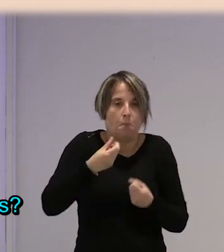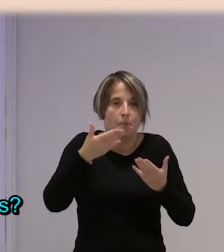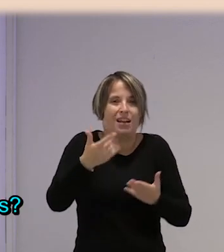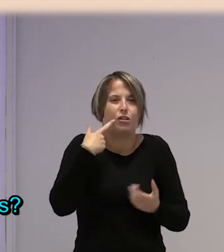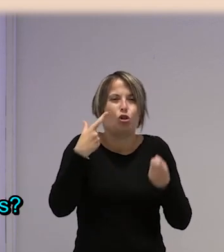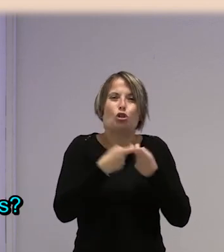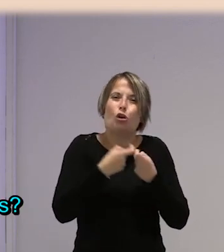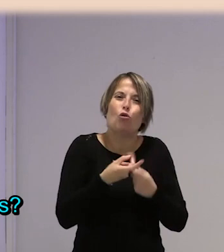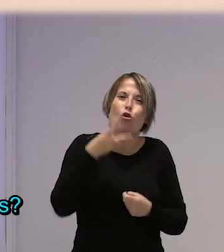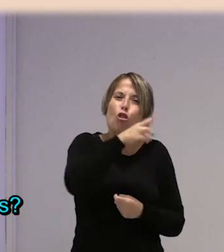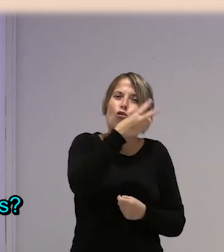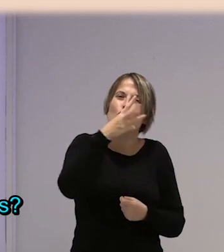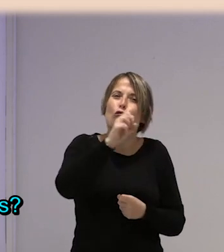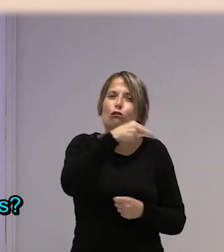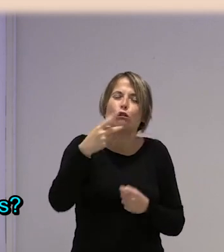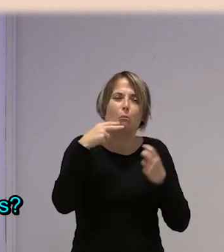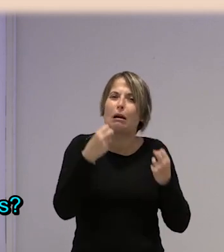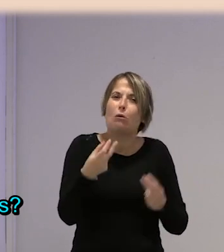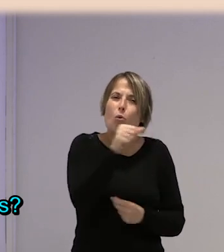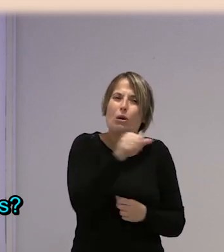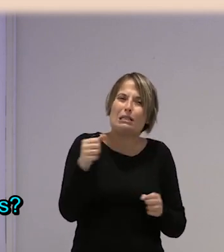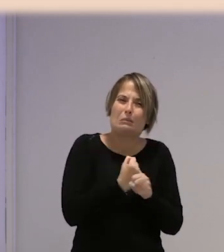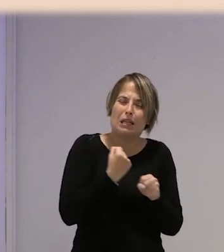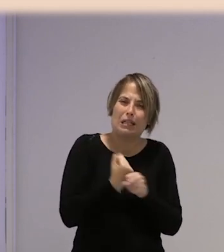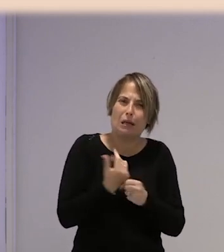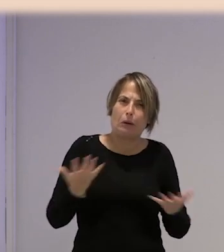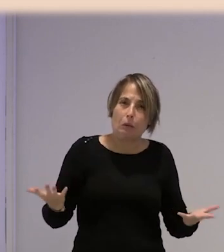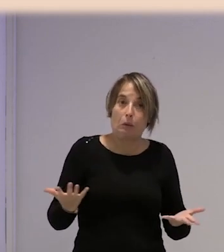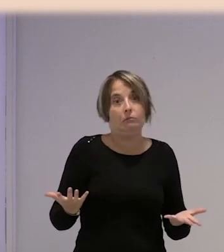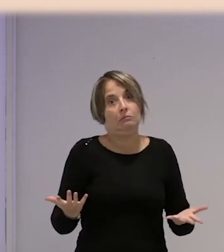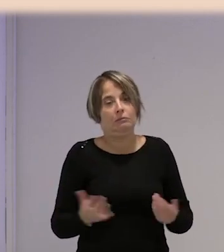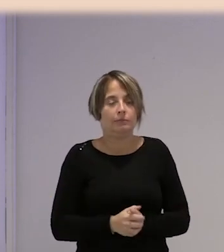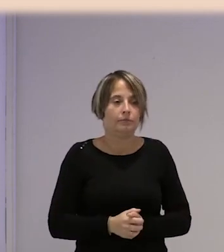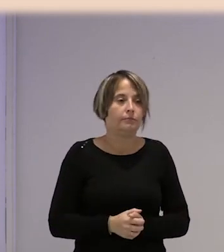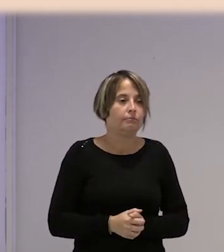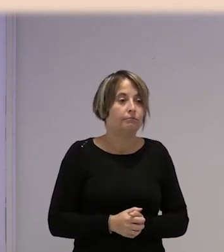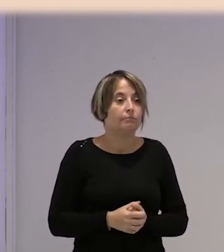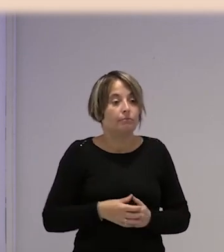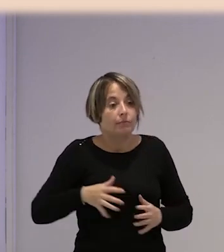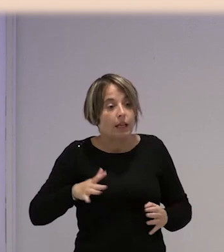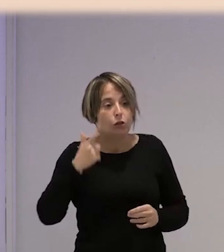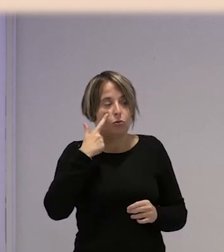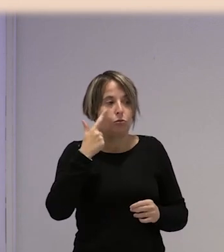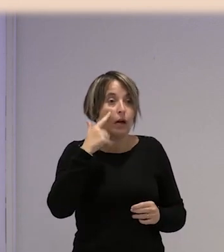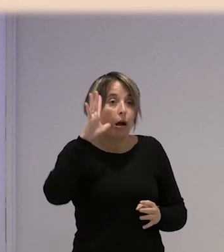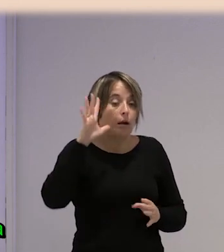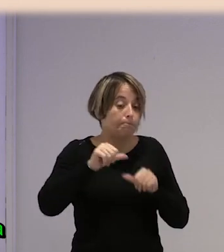sirve un seguro 280 euros? Es una semana de trabajo. Pero bueno, esto ahora supuestamente se va a arreglar, Porque dicen